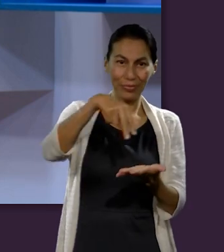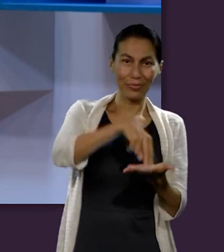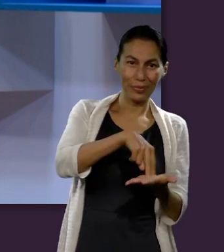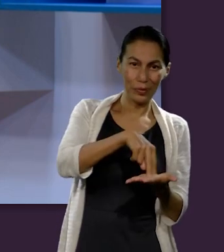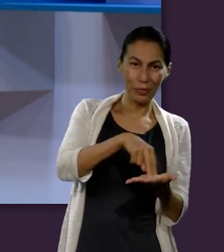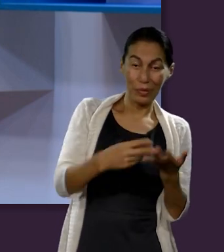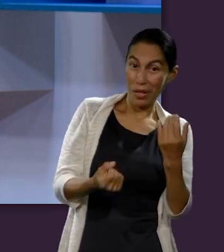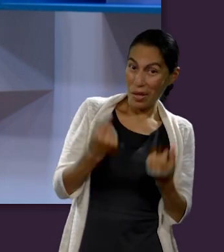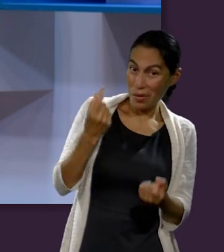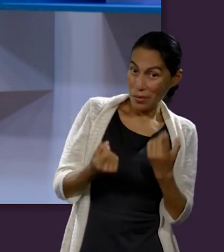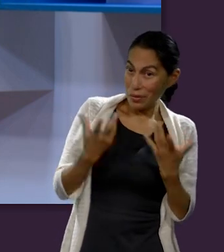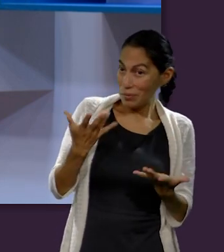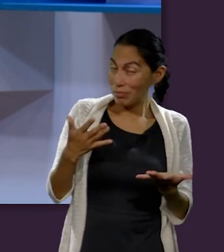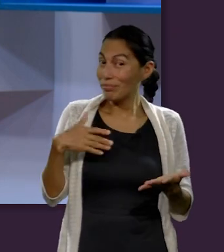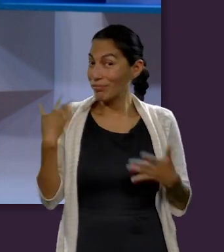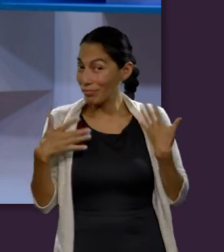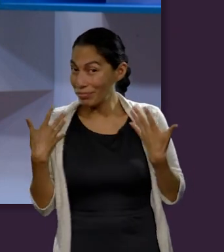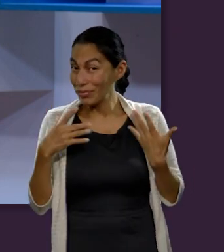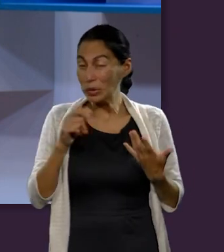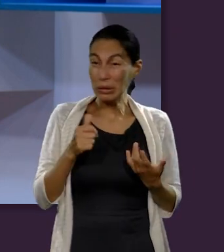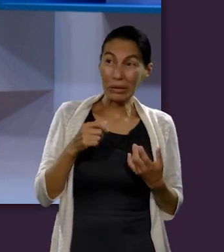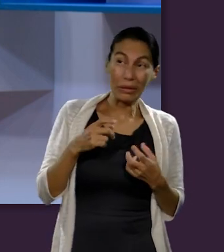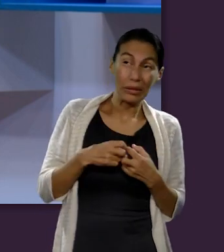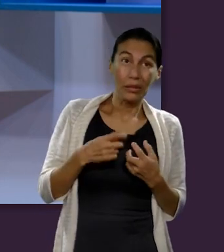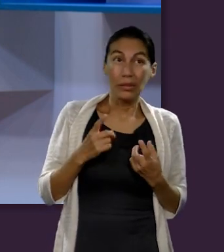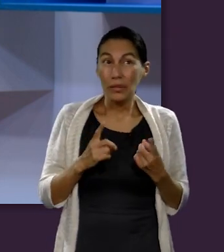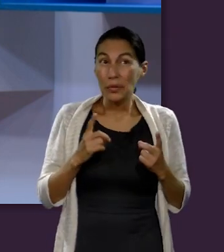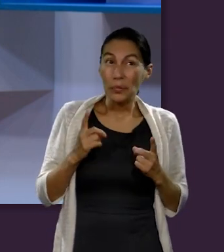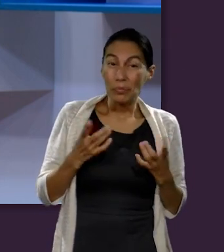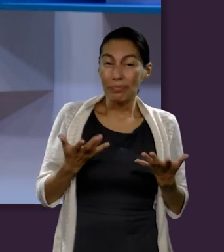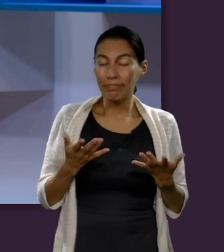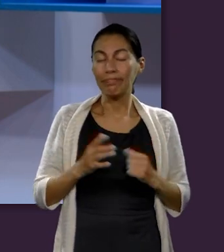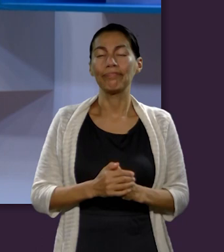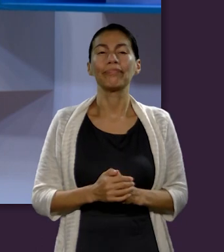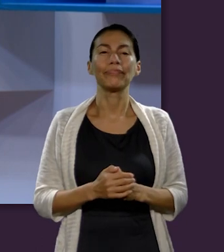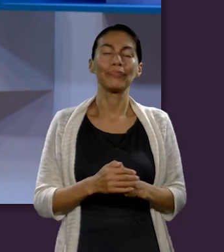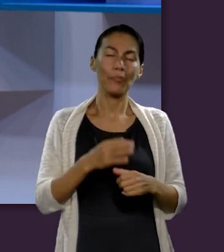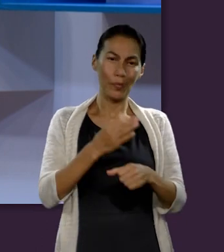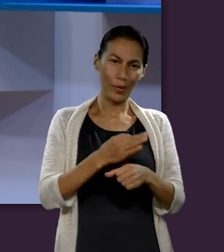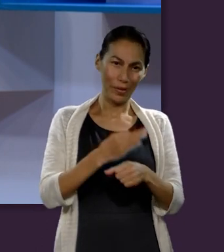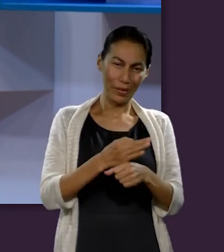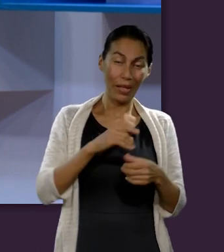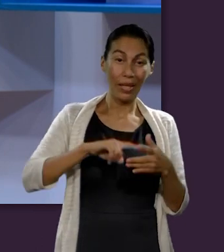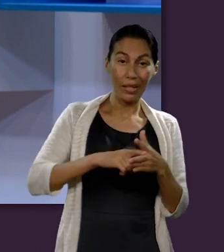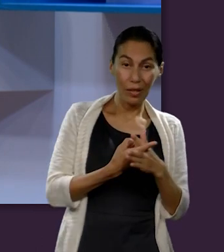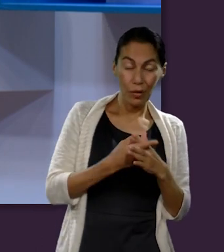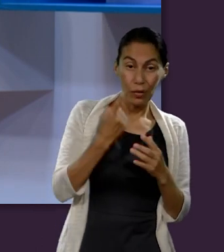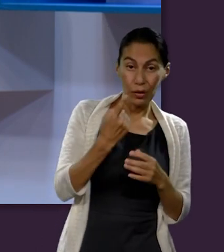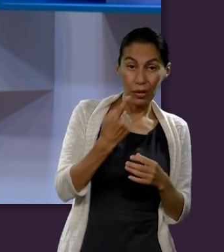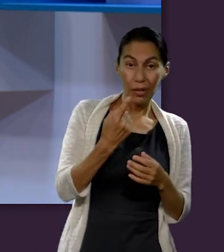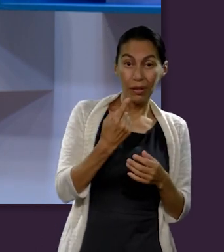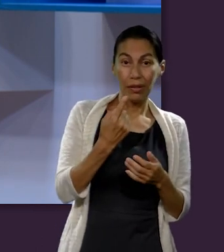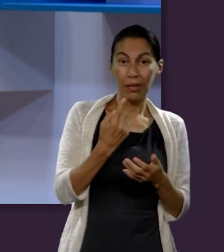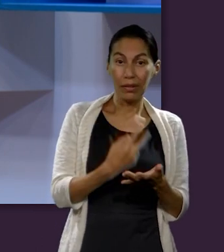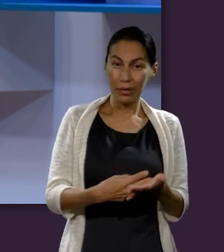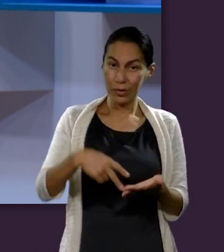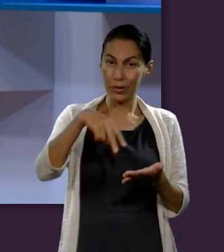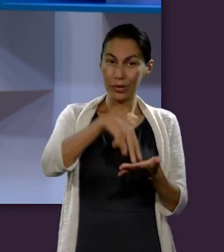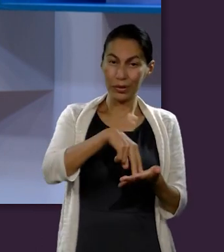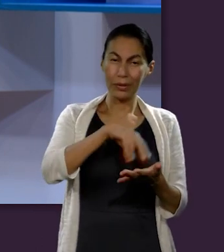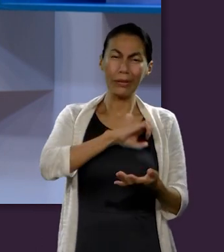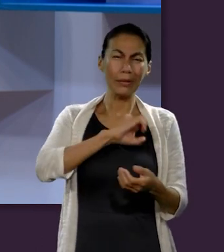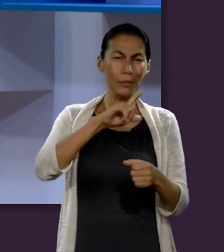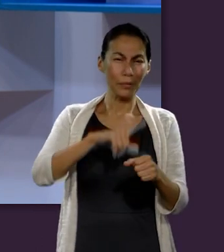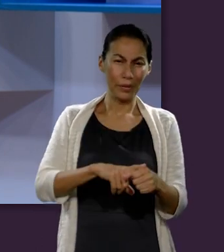pero también algo de misterios para otros. Entonces, vamos a comenzar con una resurrección muy especial, Ruth.